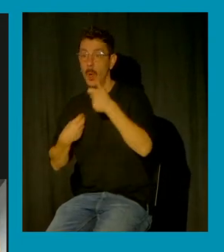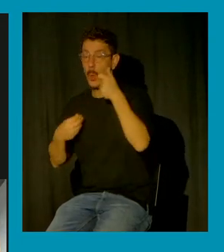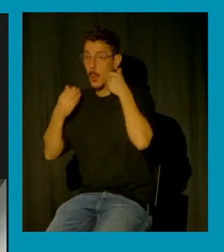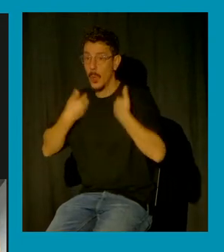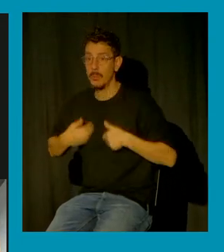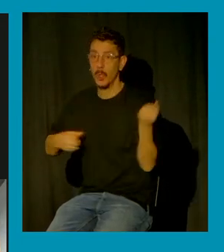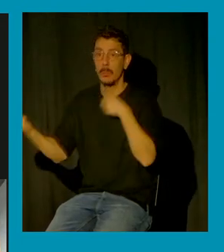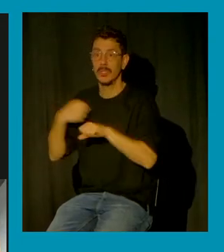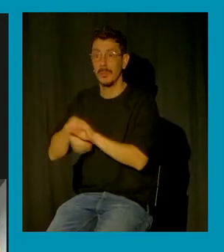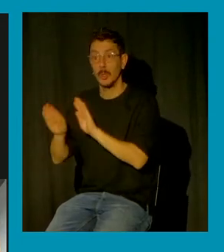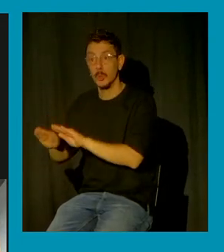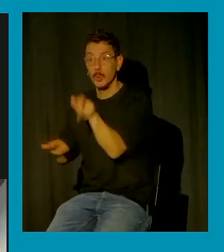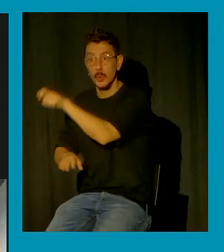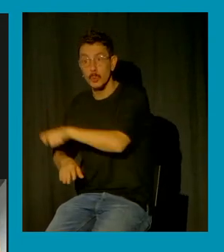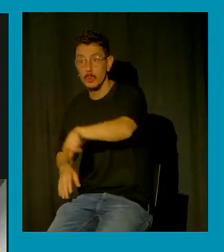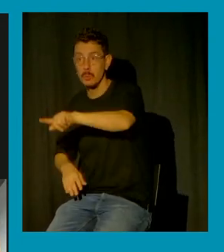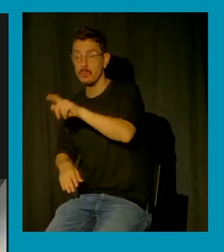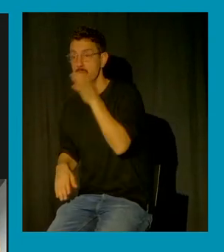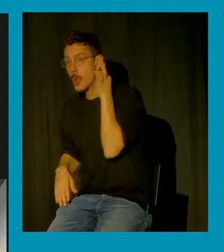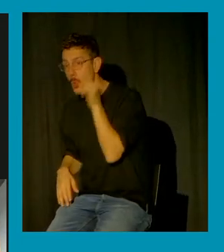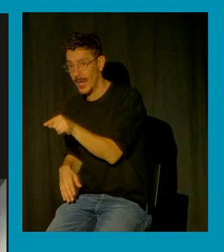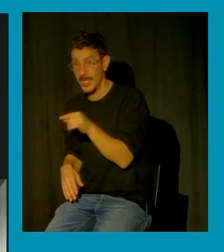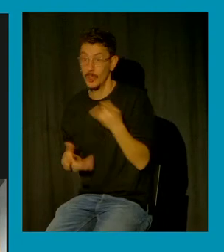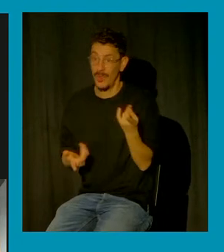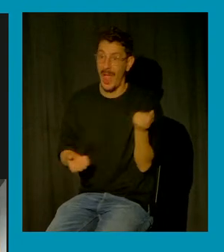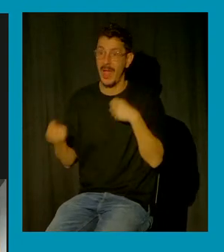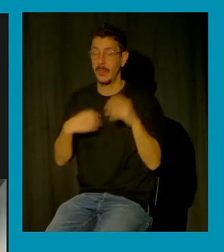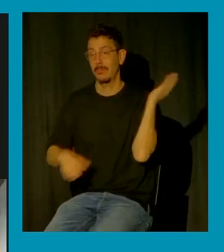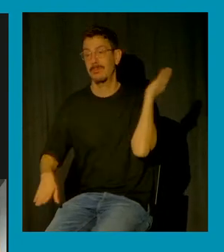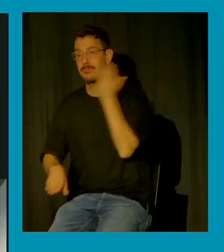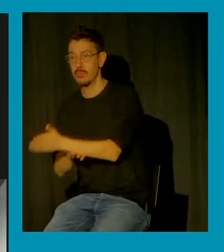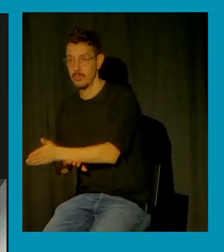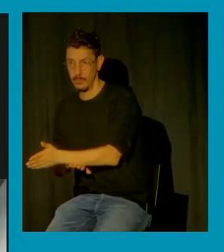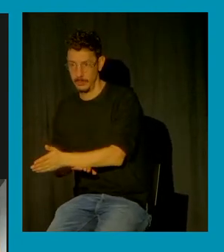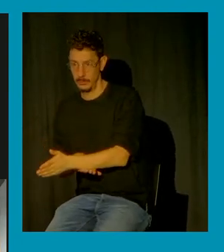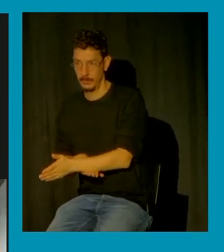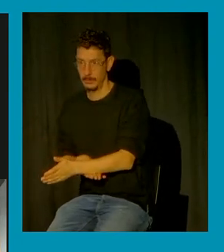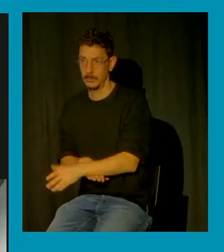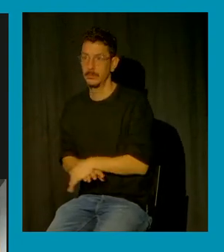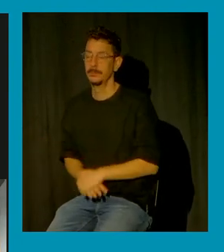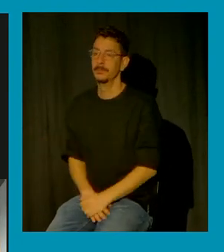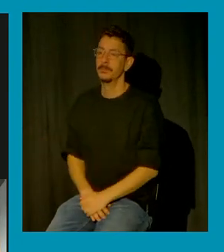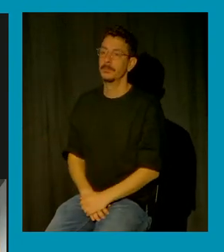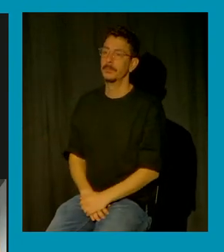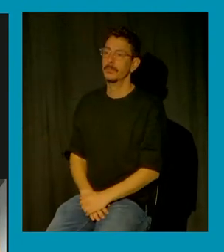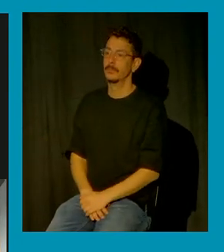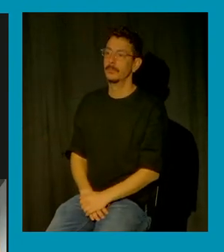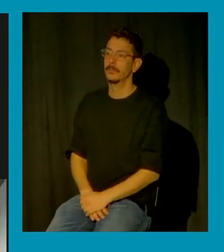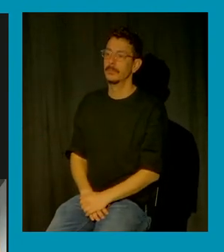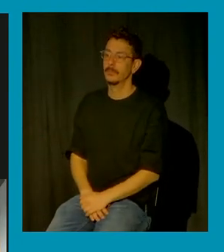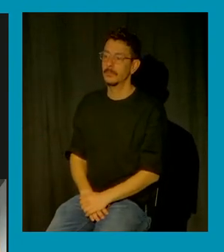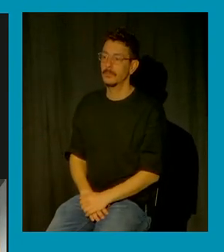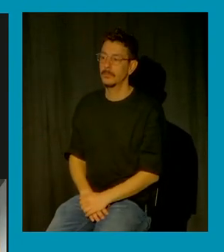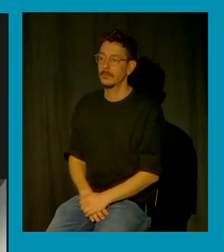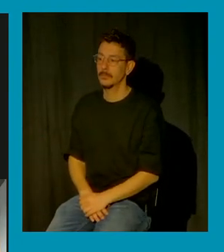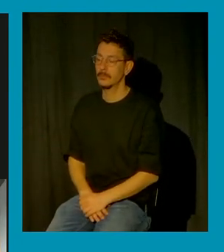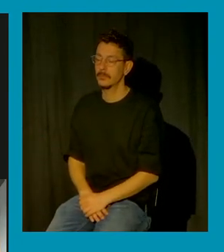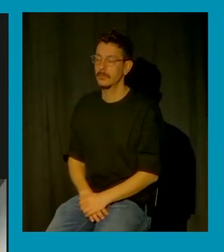mujeres ¿no? por lo tanto las acciones punitivistas más allá de las normativas están en nuestras